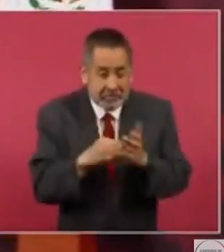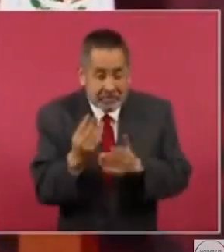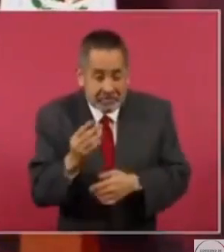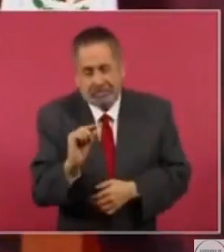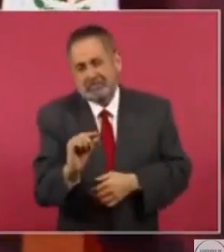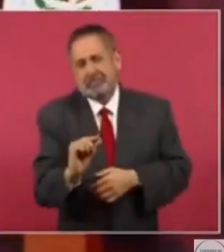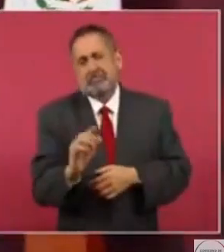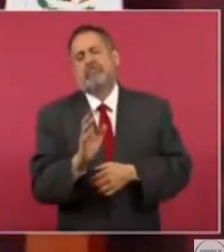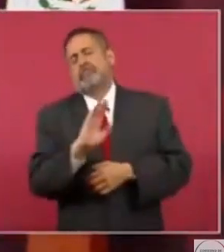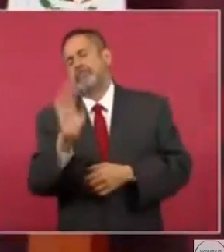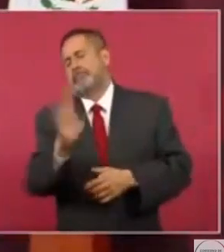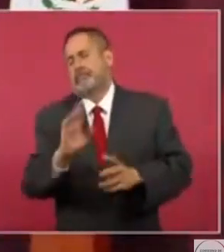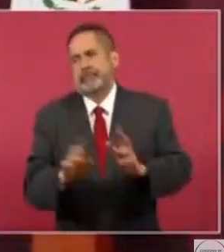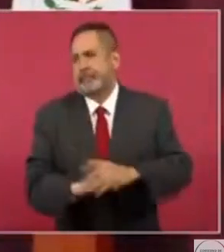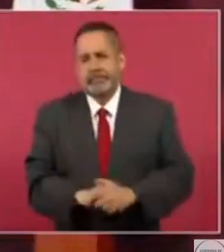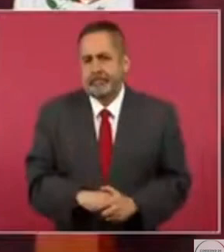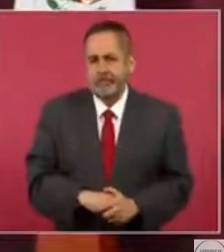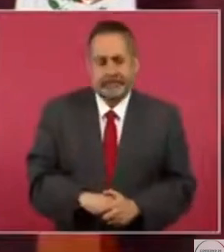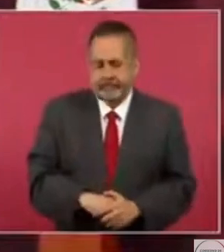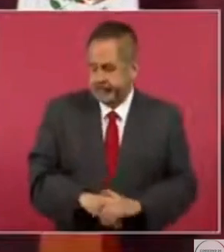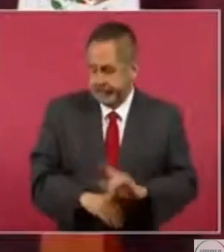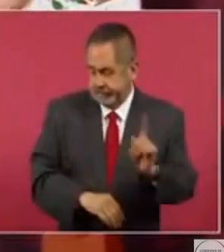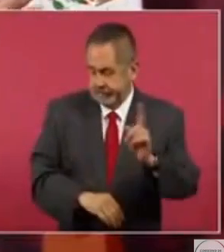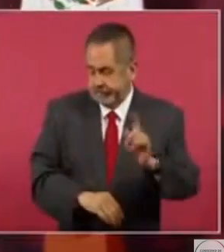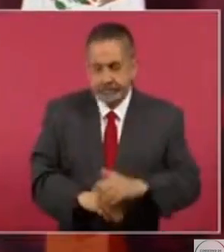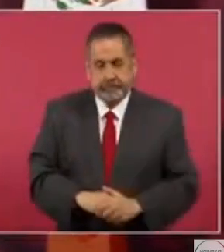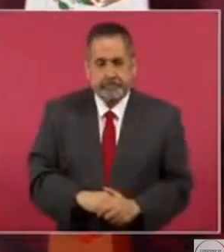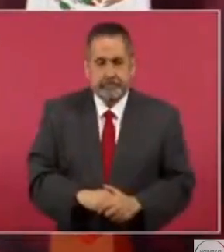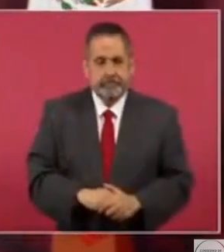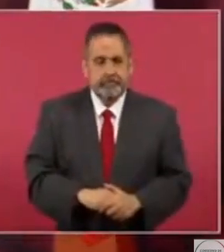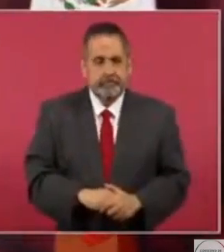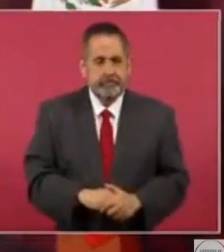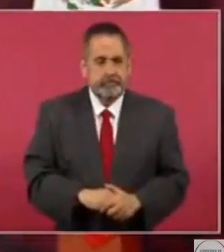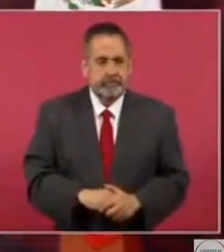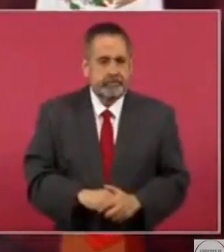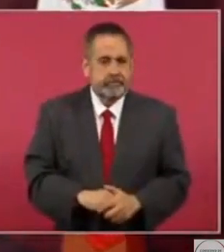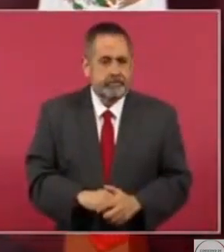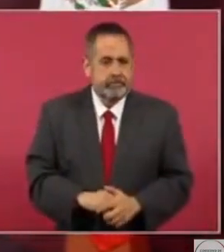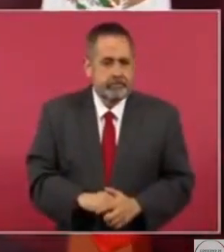O sea, aquí no se puede